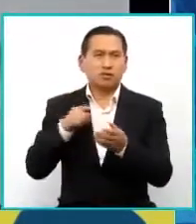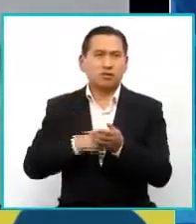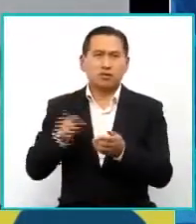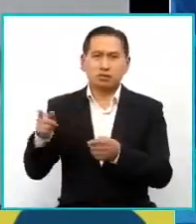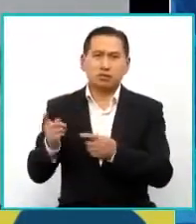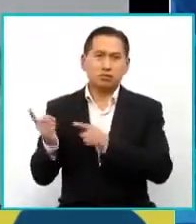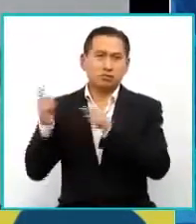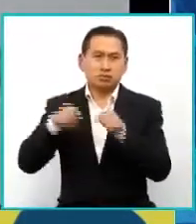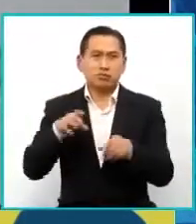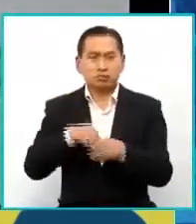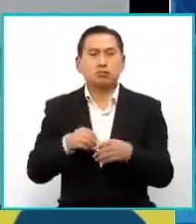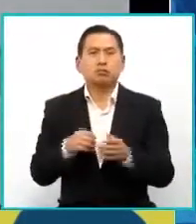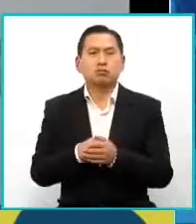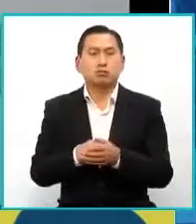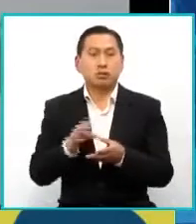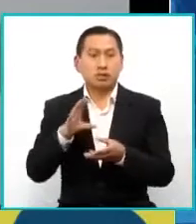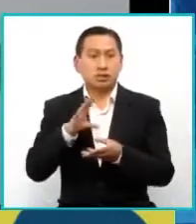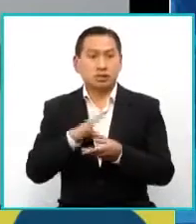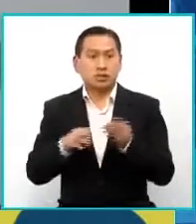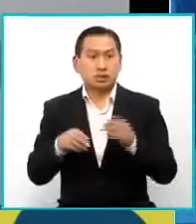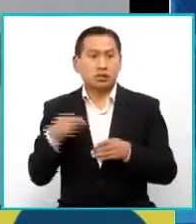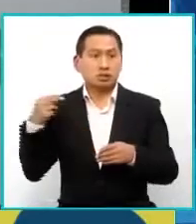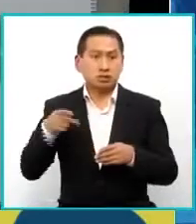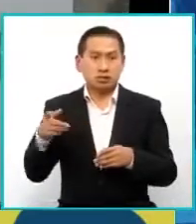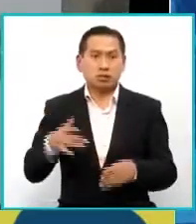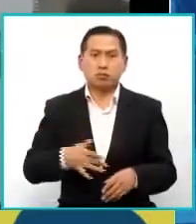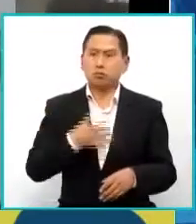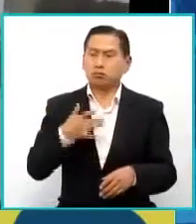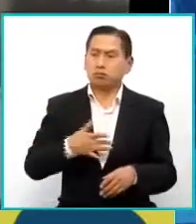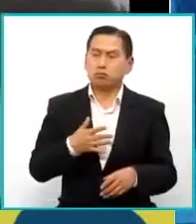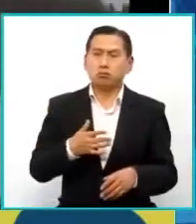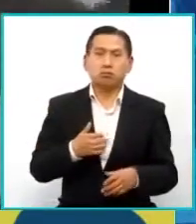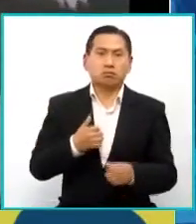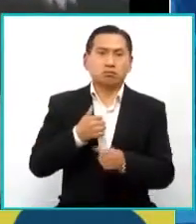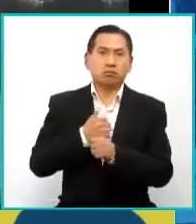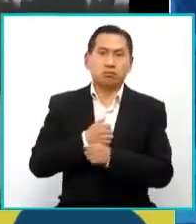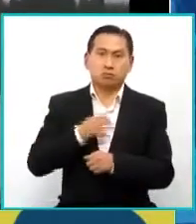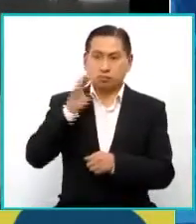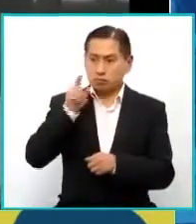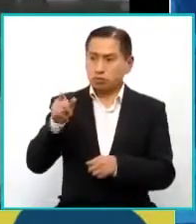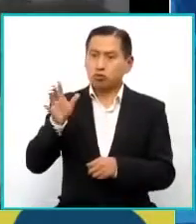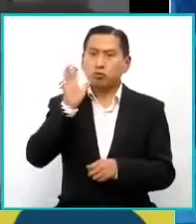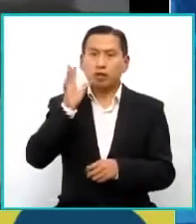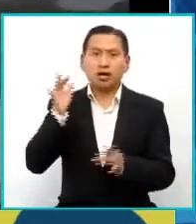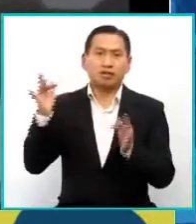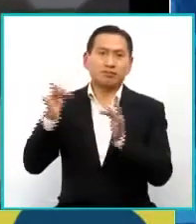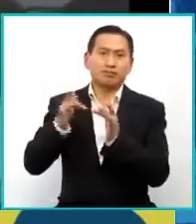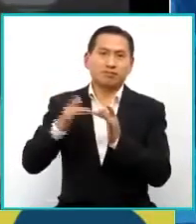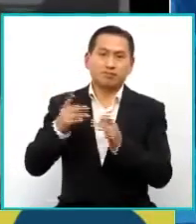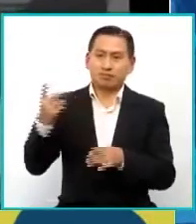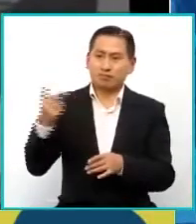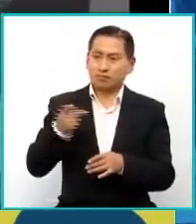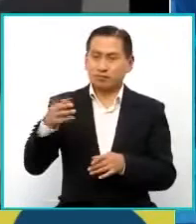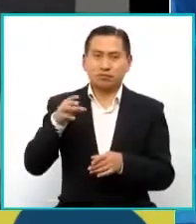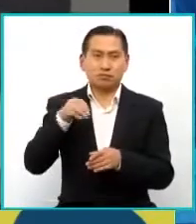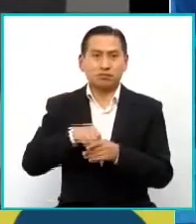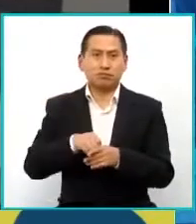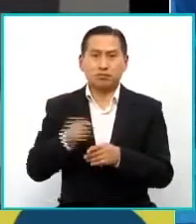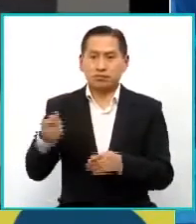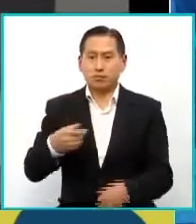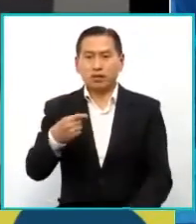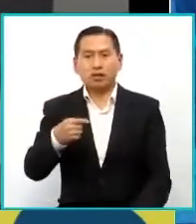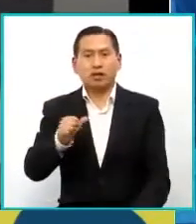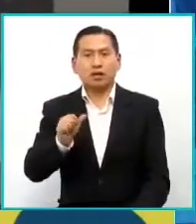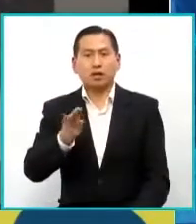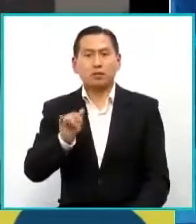asistía, ¿no? Y es una historia muy conmovedora de Eduardo y su relación con su mamá, Gaby del Mar, por ejemplo,